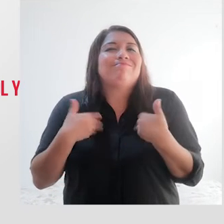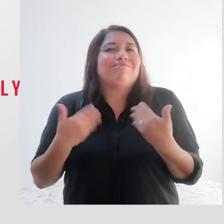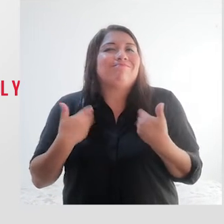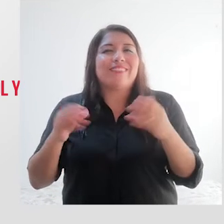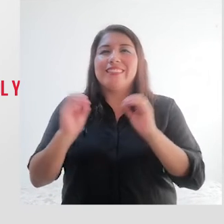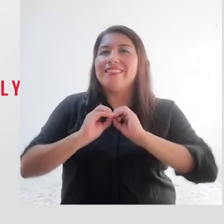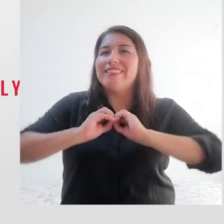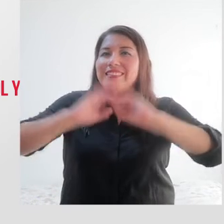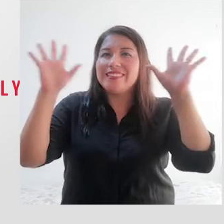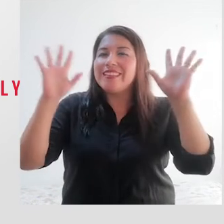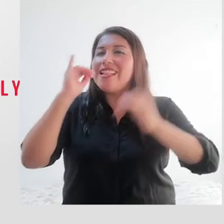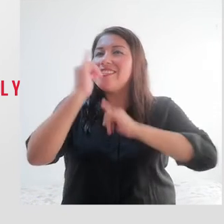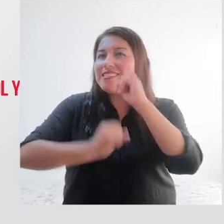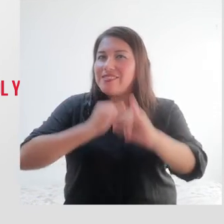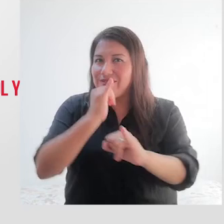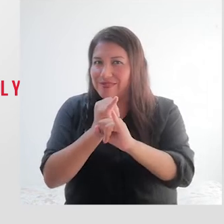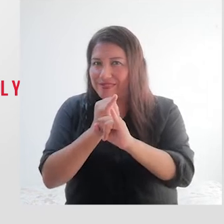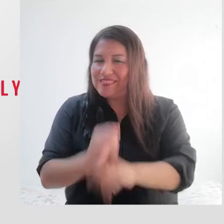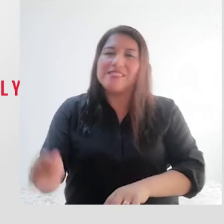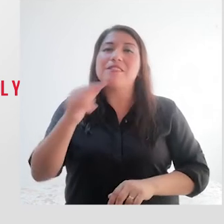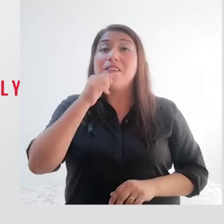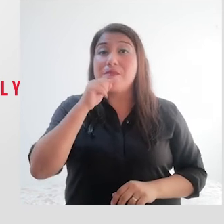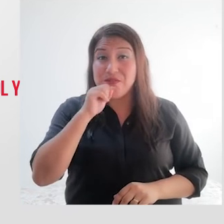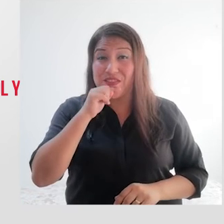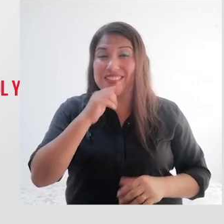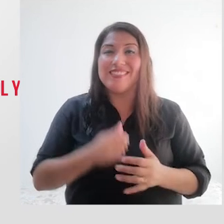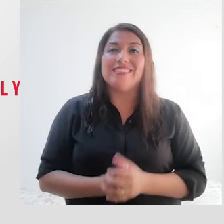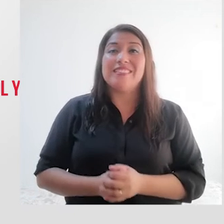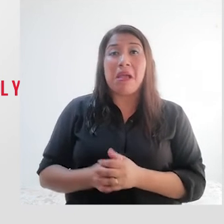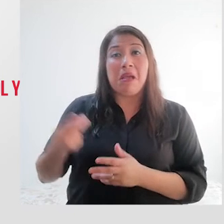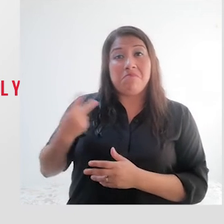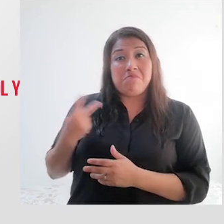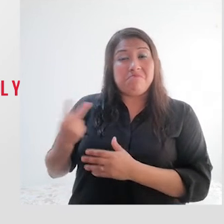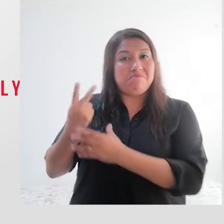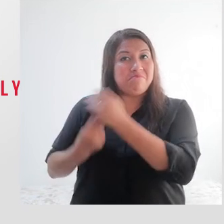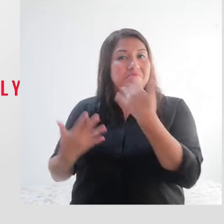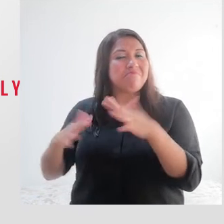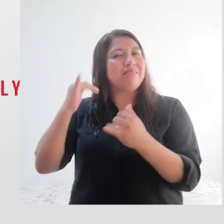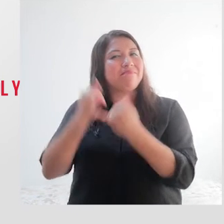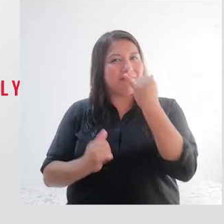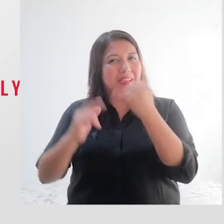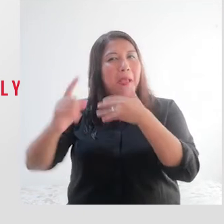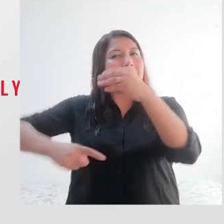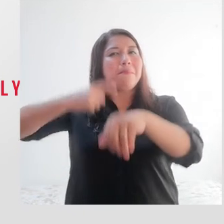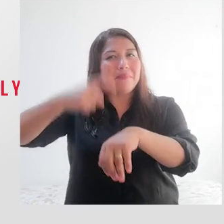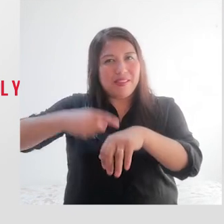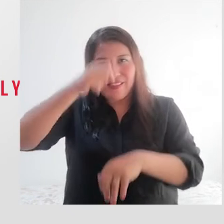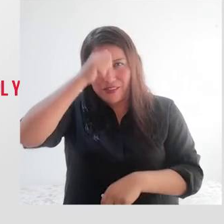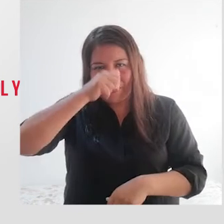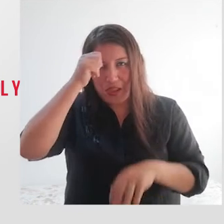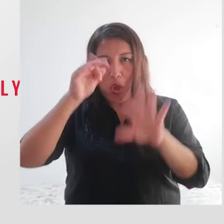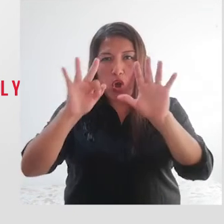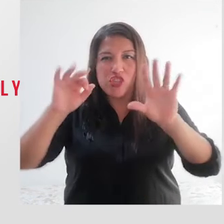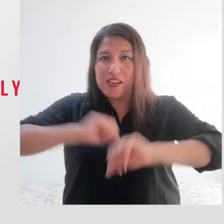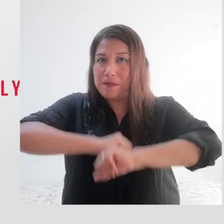un feliz día internacional de la mujer. Con nosotros será hasta el próximo domingo,